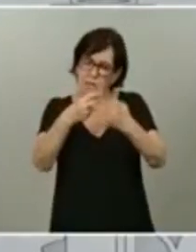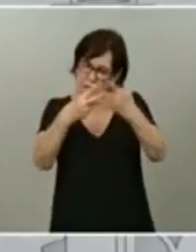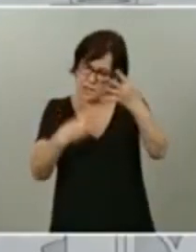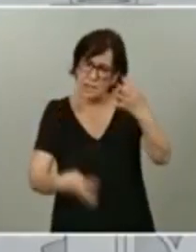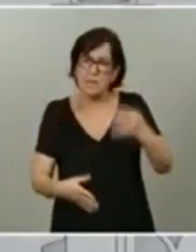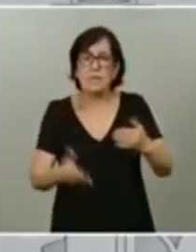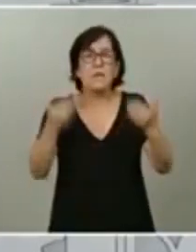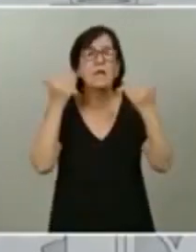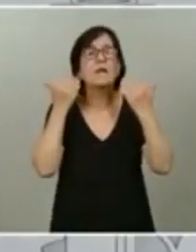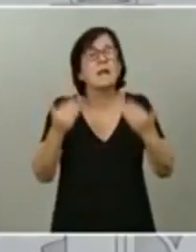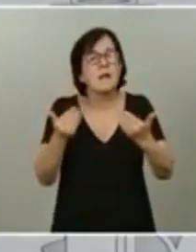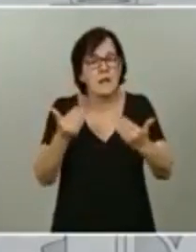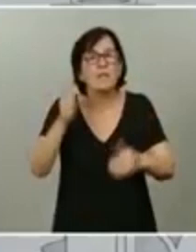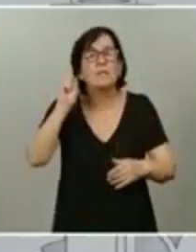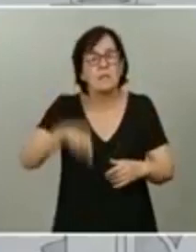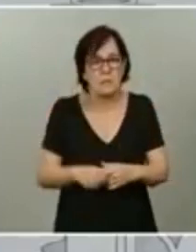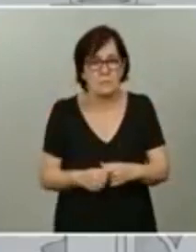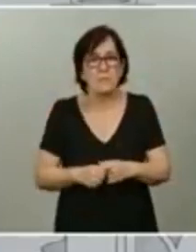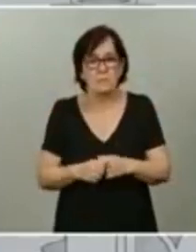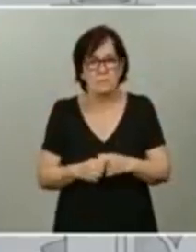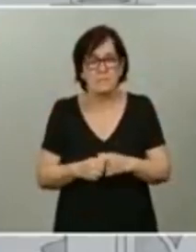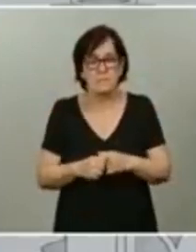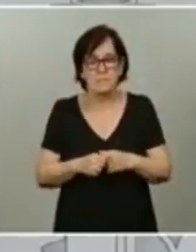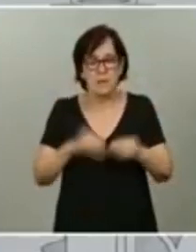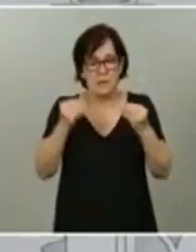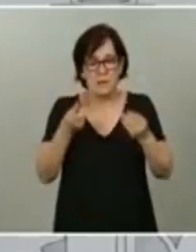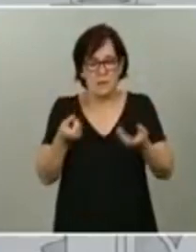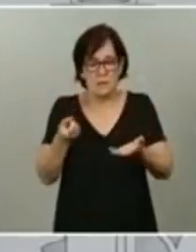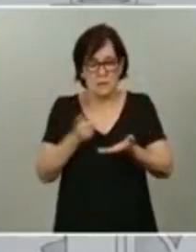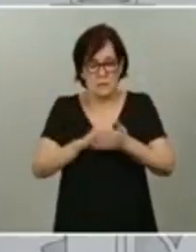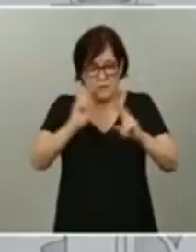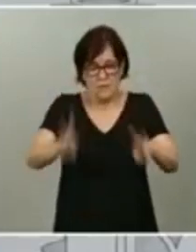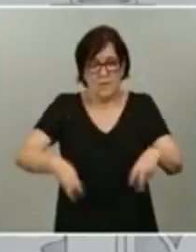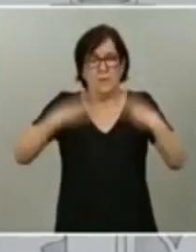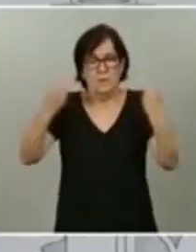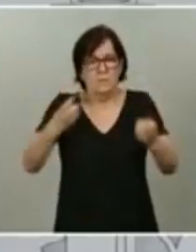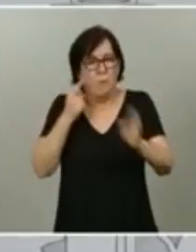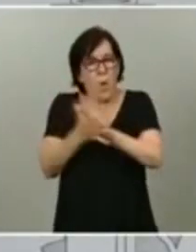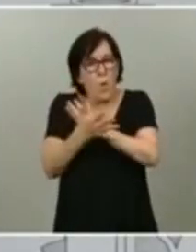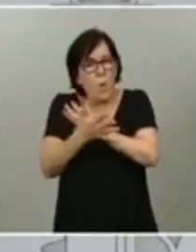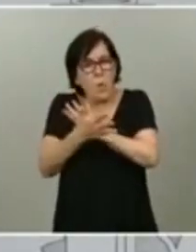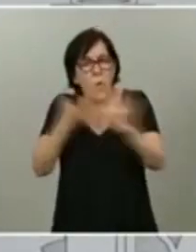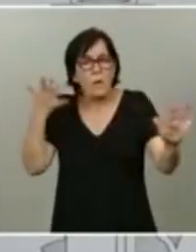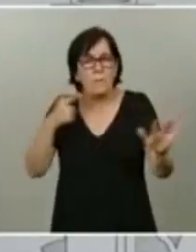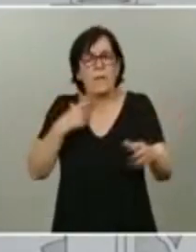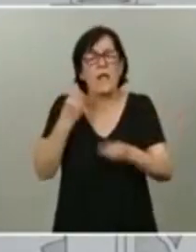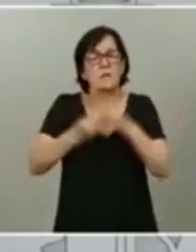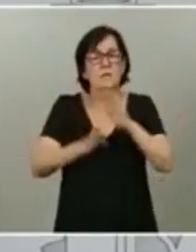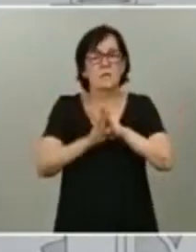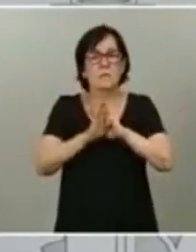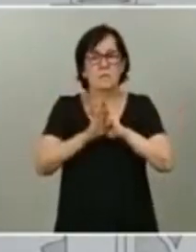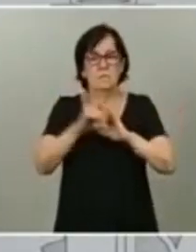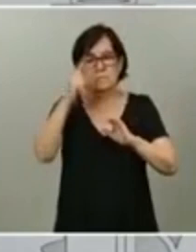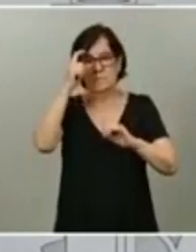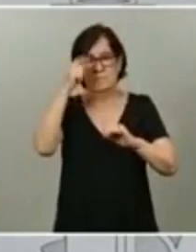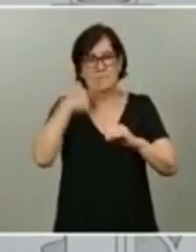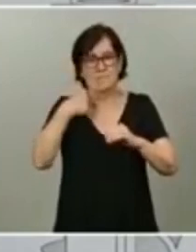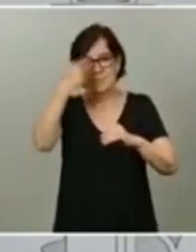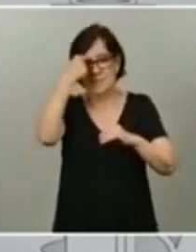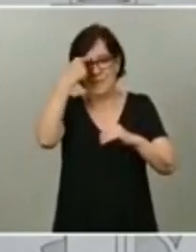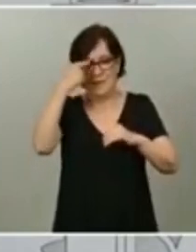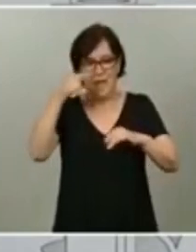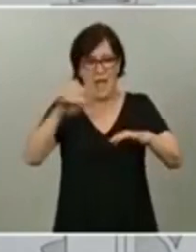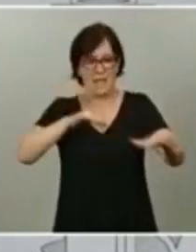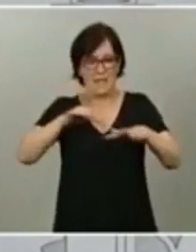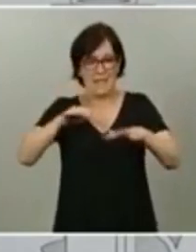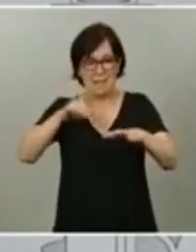a quienes se han reinventado a toda velocidad para mantener nuestra mente activa, nuestra mente sana, a los